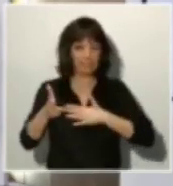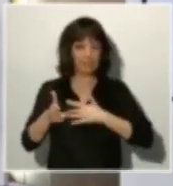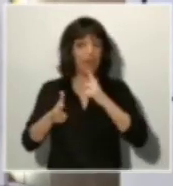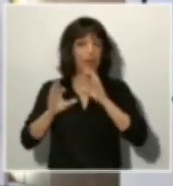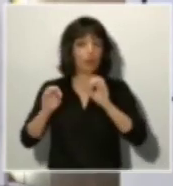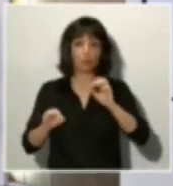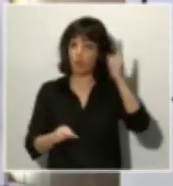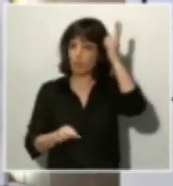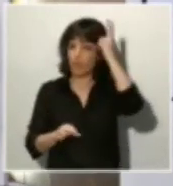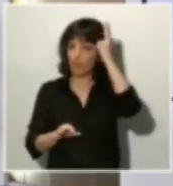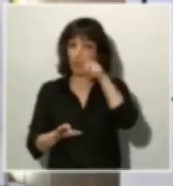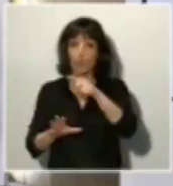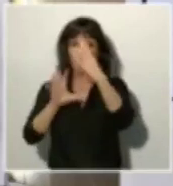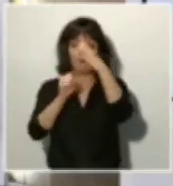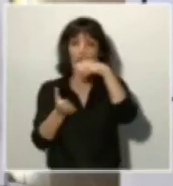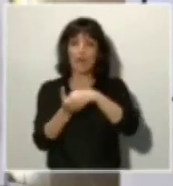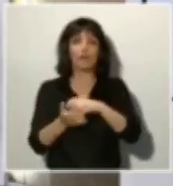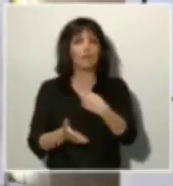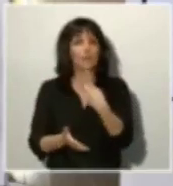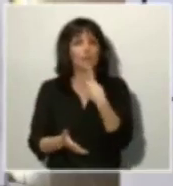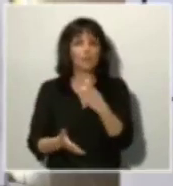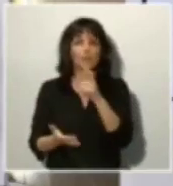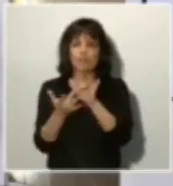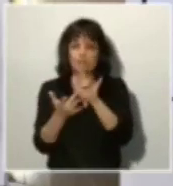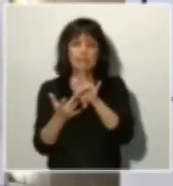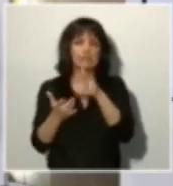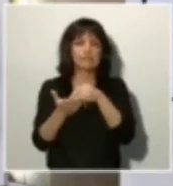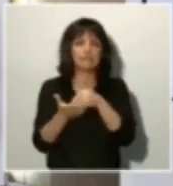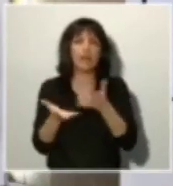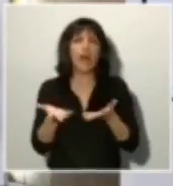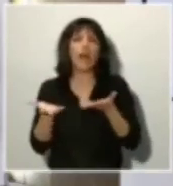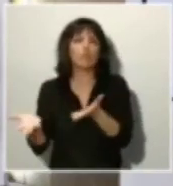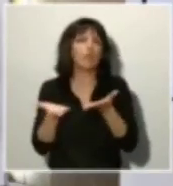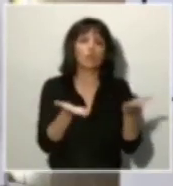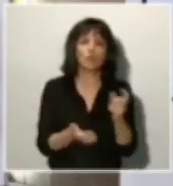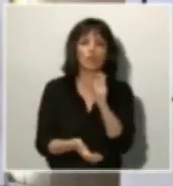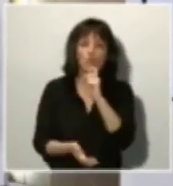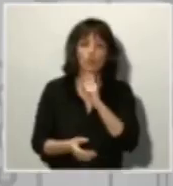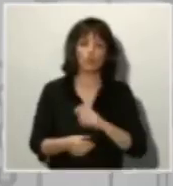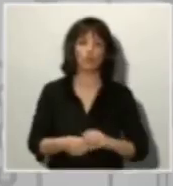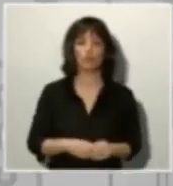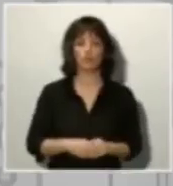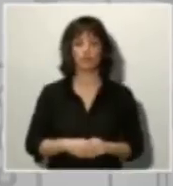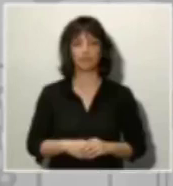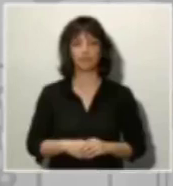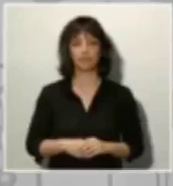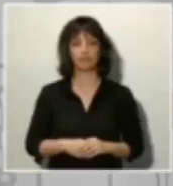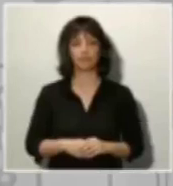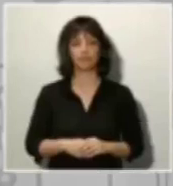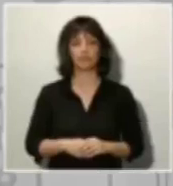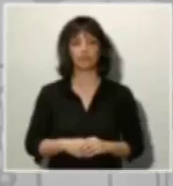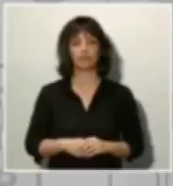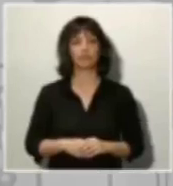que en la Embajada están teniendo dificultades para contactar. ¿Cómo piensan ayudarles? Bueno, yo quiero primero decirles que todos los